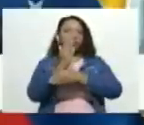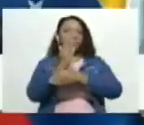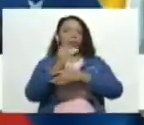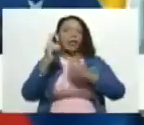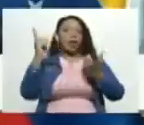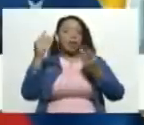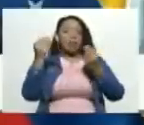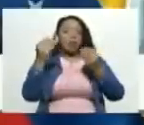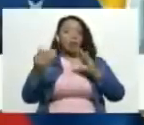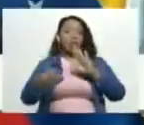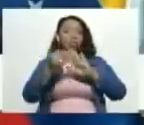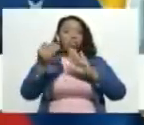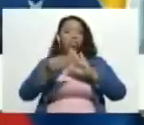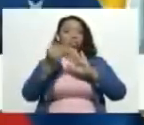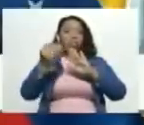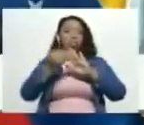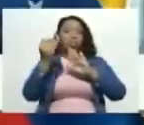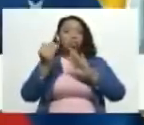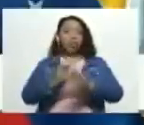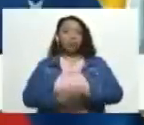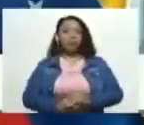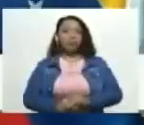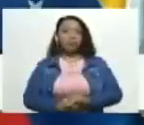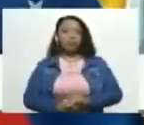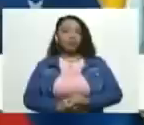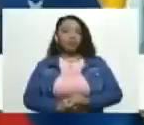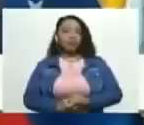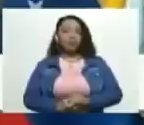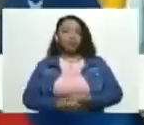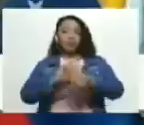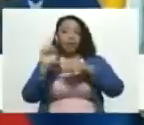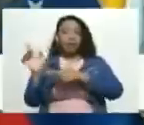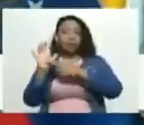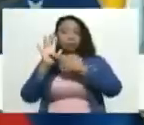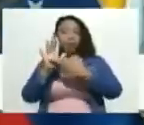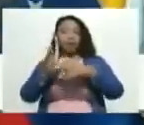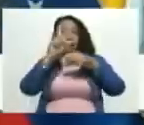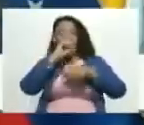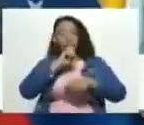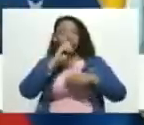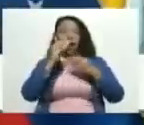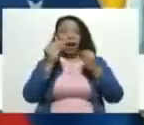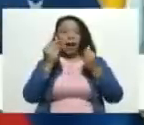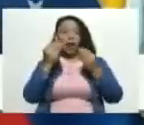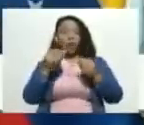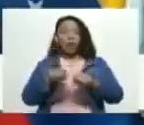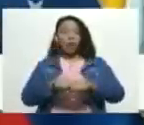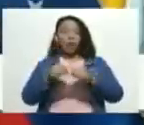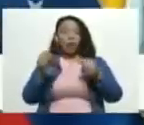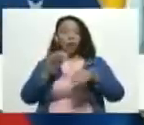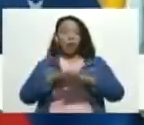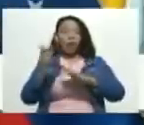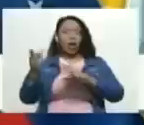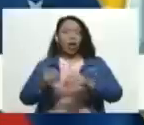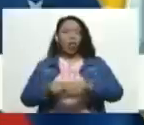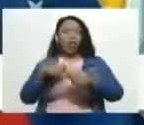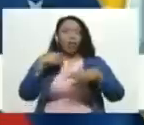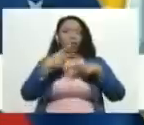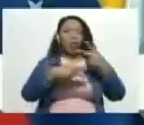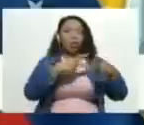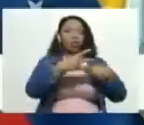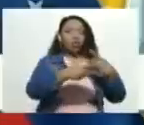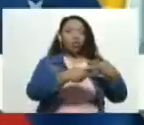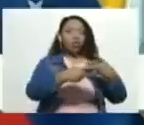sabotaje contra PDVSA eso es lo que se refiere a daños económicos porque los daños productivos